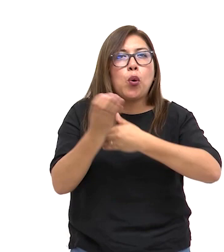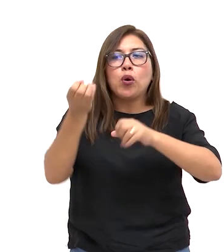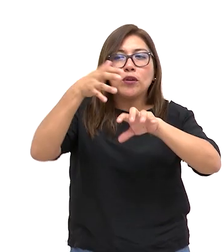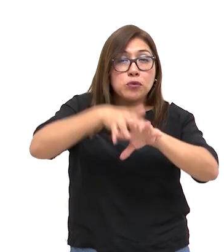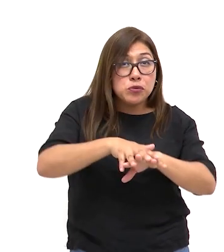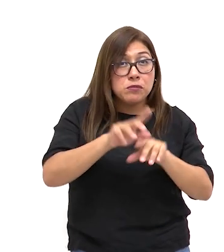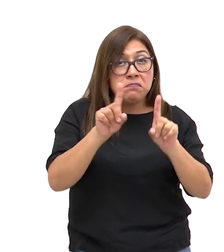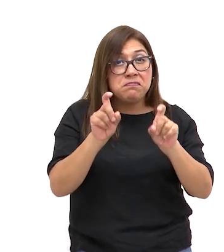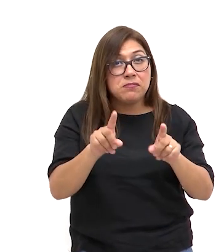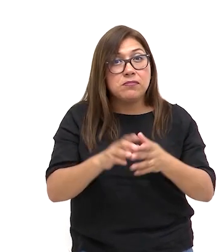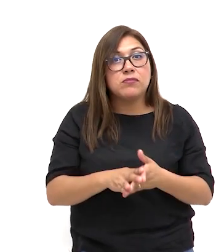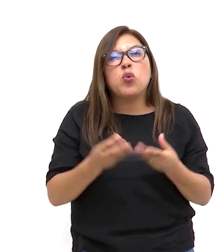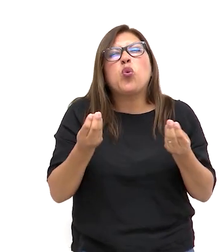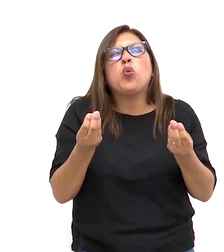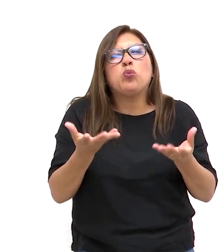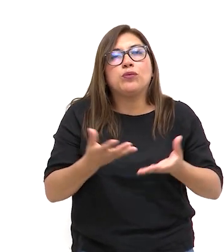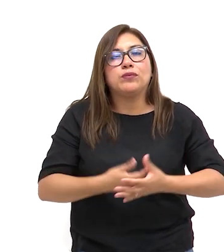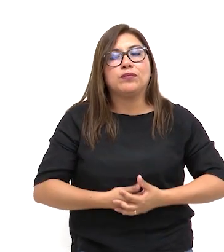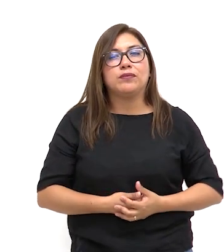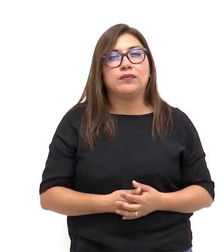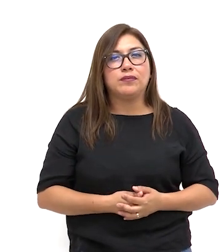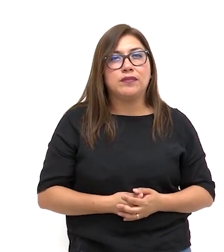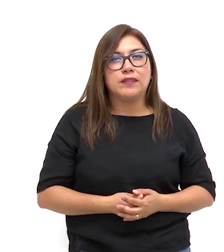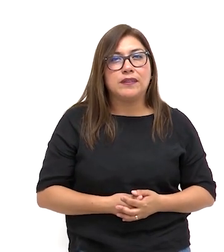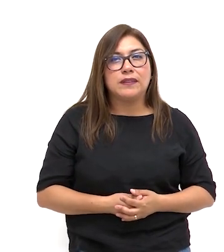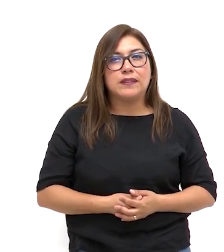e inclusión? ¿Cómo fueron?